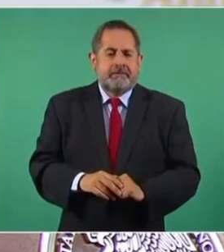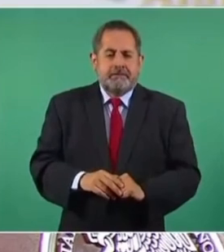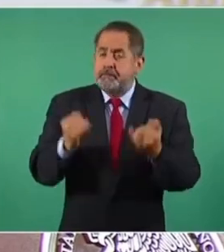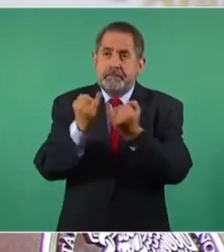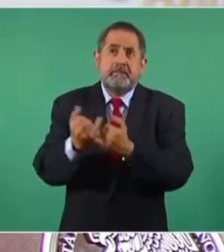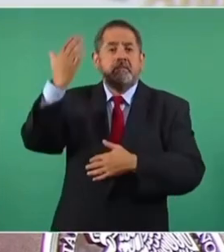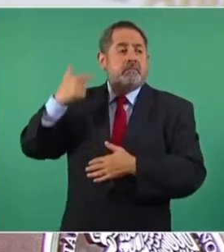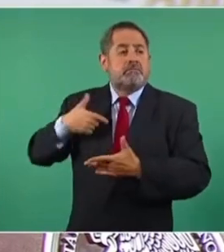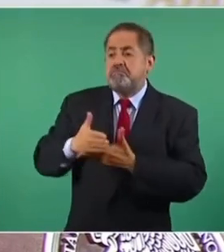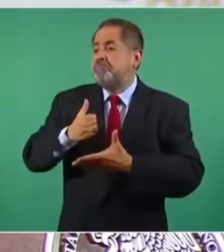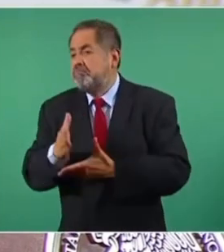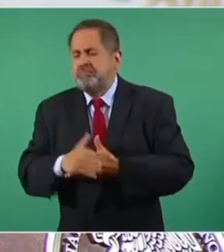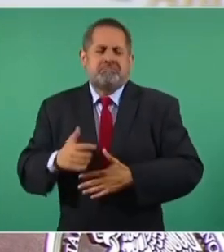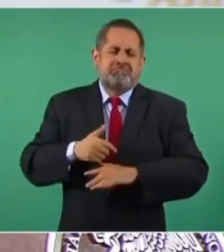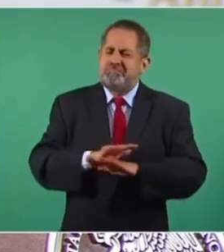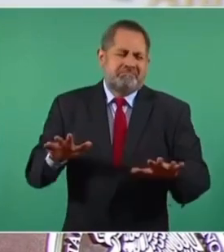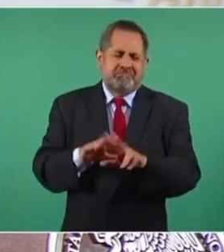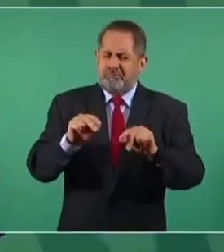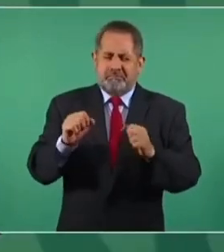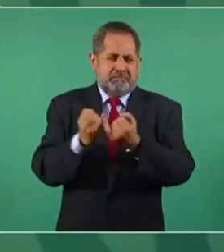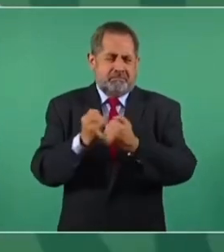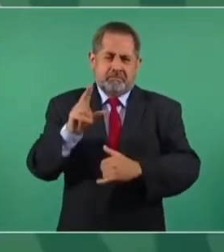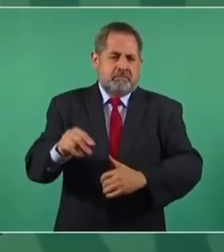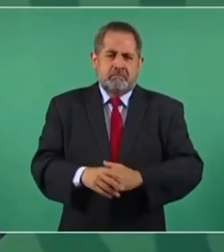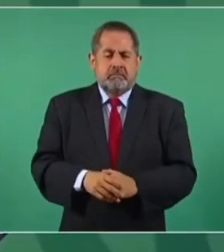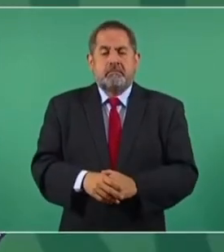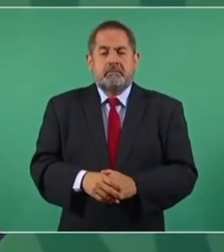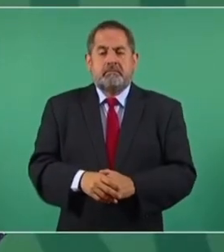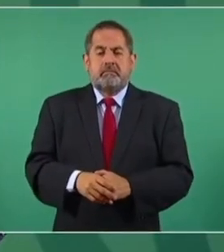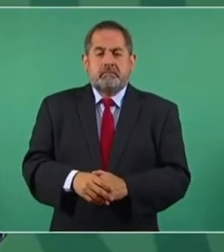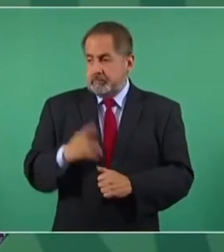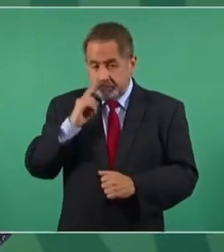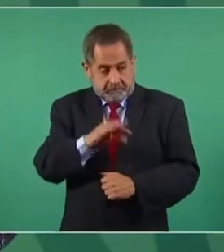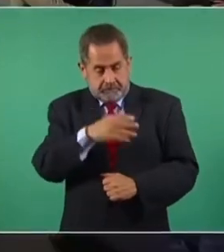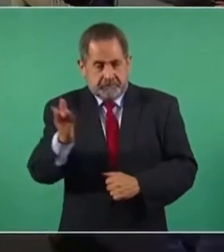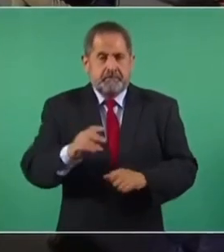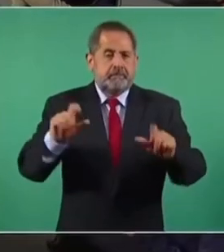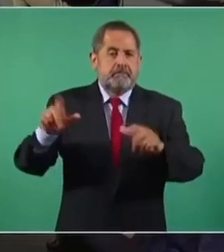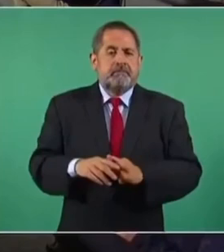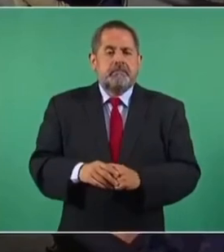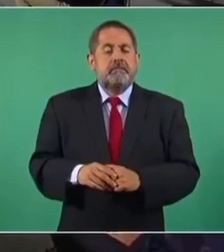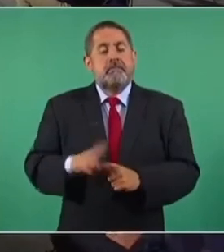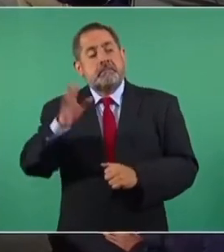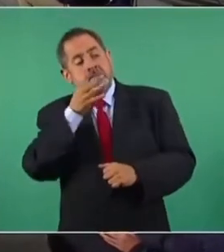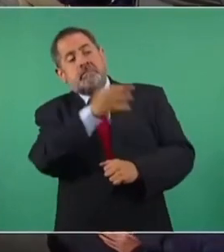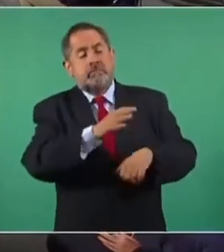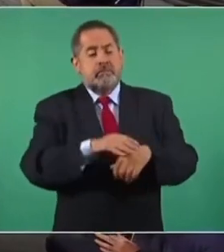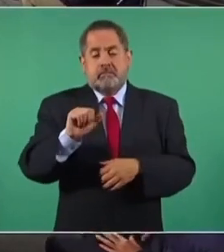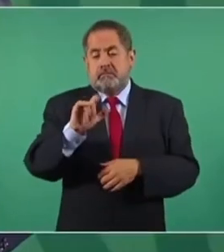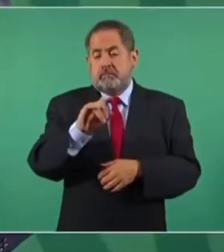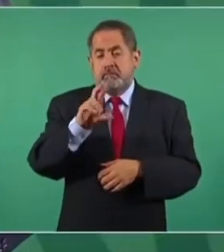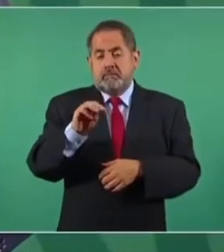No somos iguales, no somos iguales. A ver si la encuentras. Nada más le mando decir que,